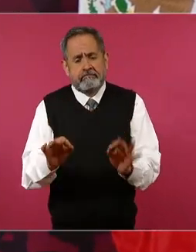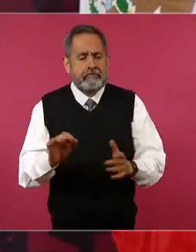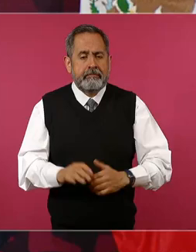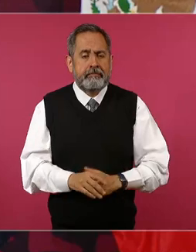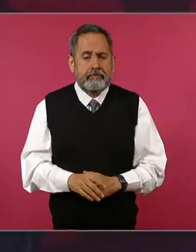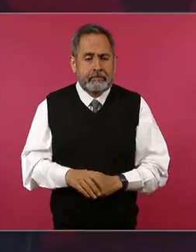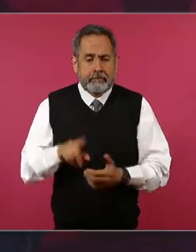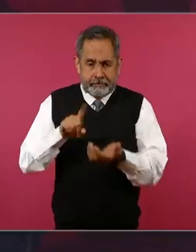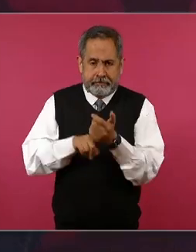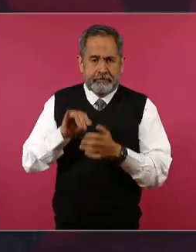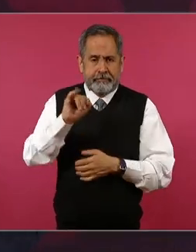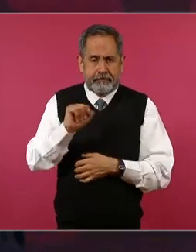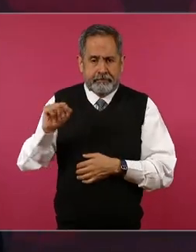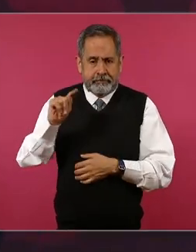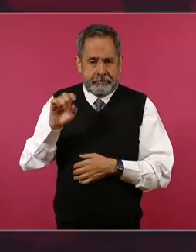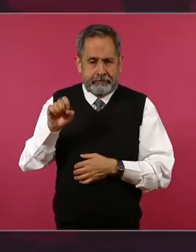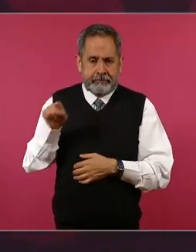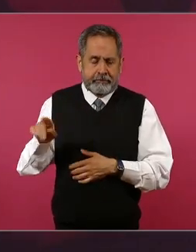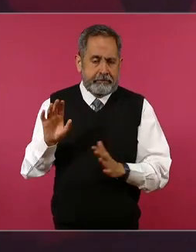en el liste